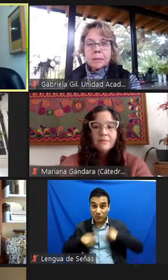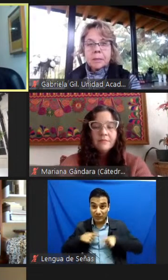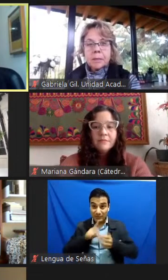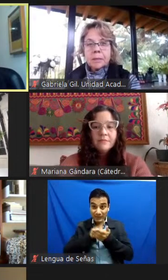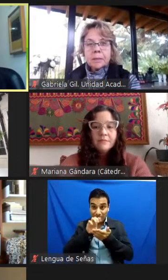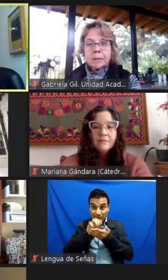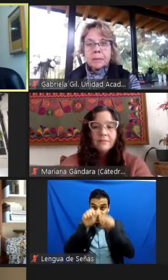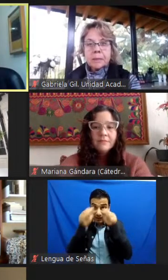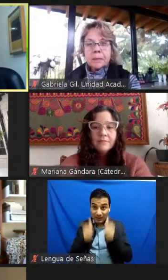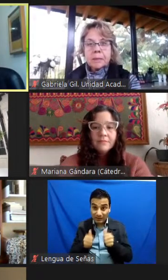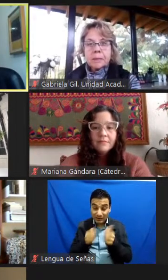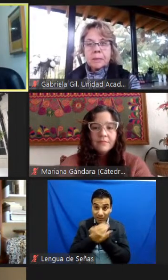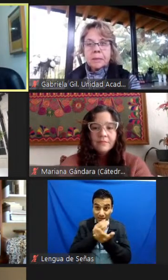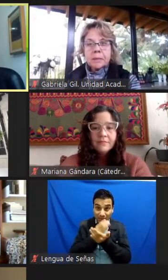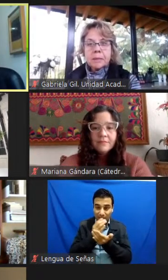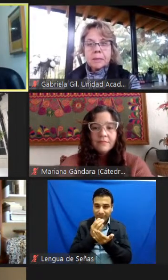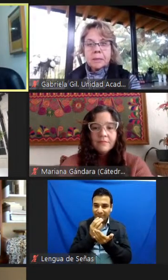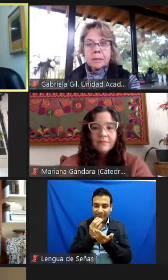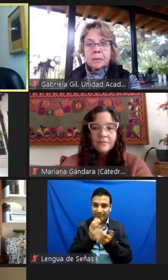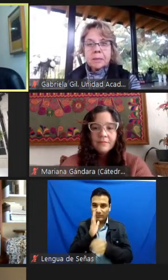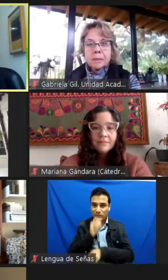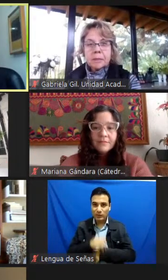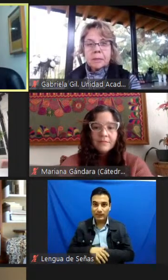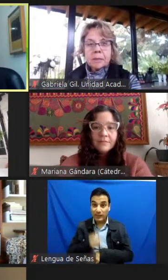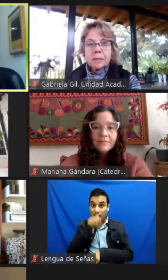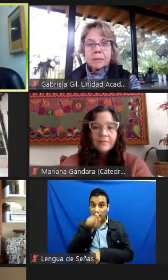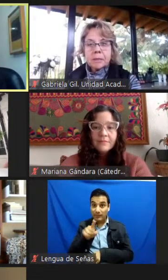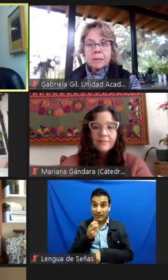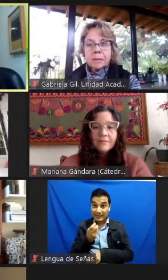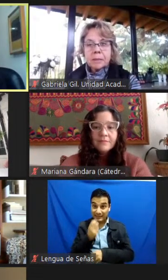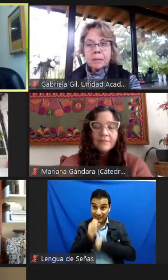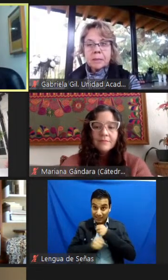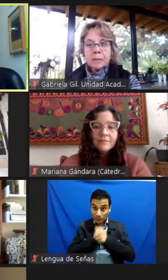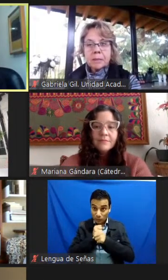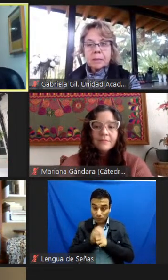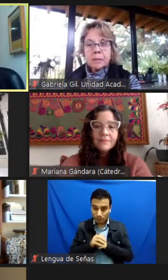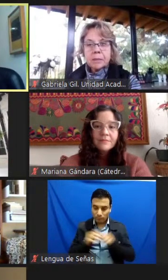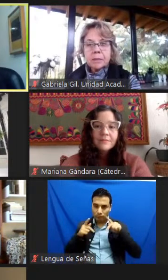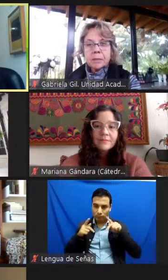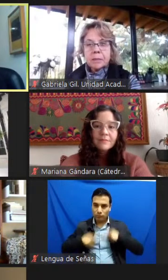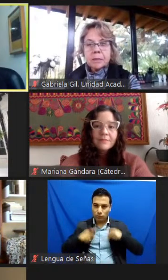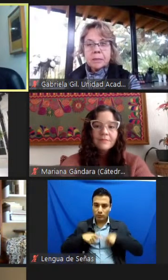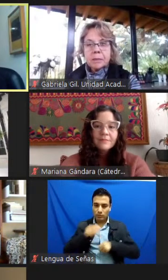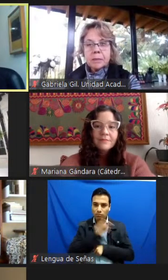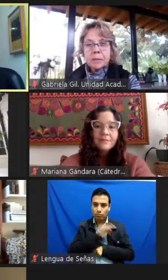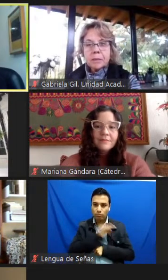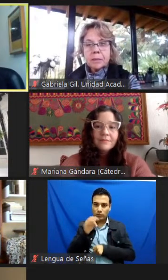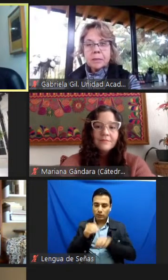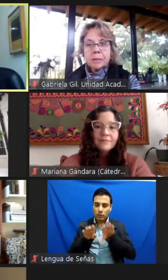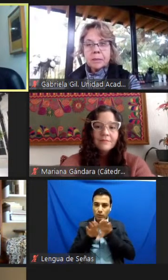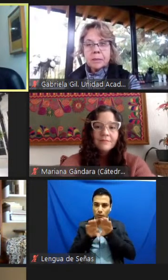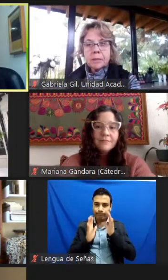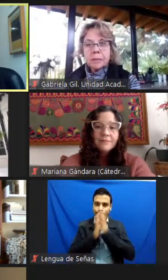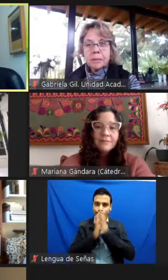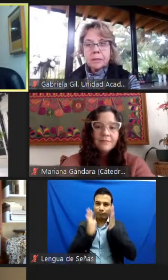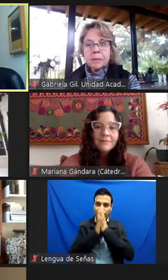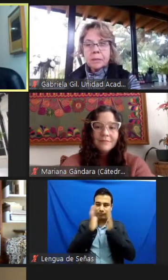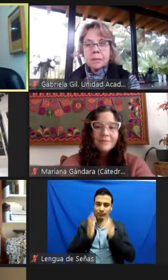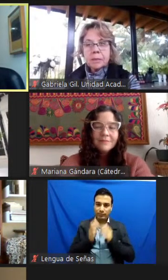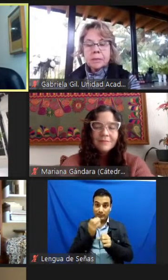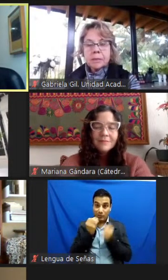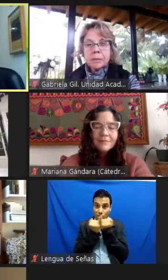Pero también, por otra parte, este año también nos ha dado la posibilidad de juntarnos en ambientes pluriculturales como este para